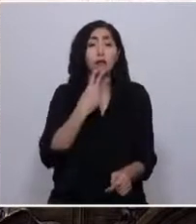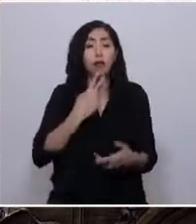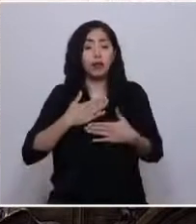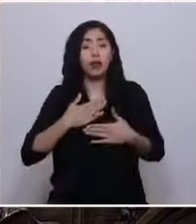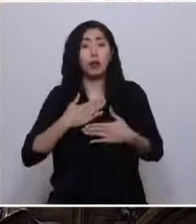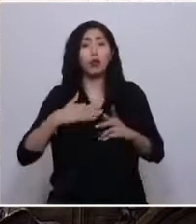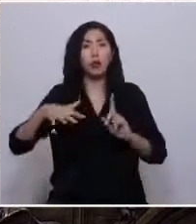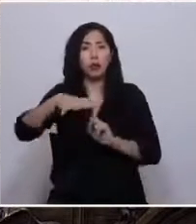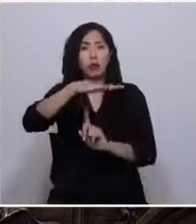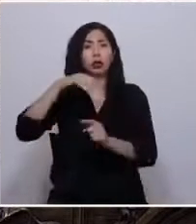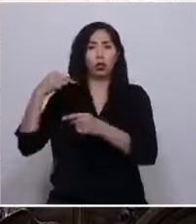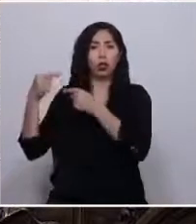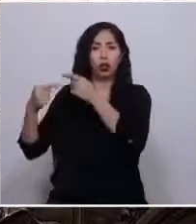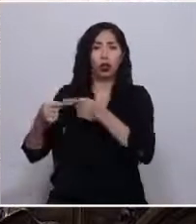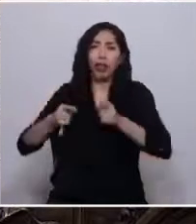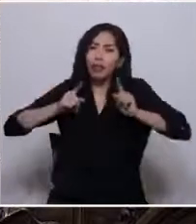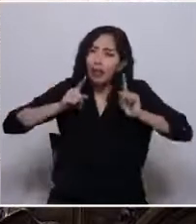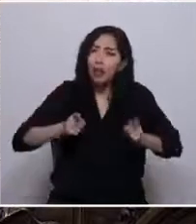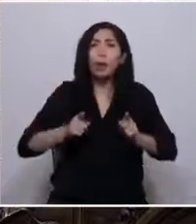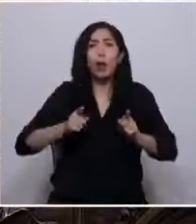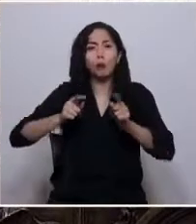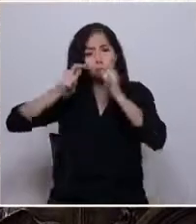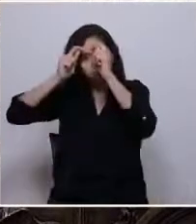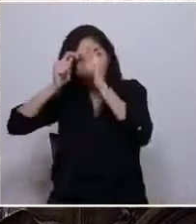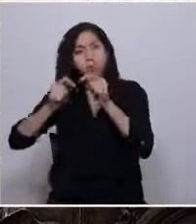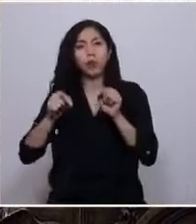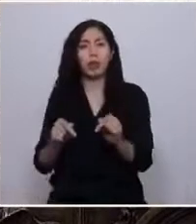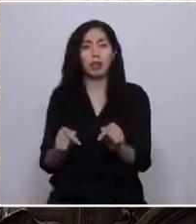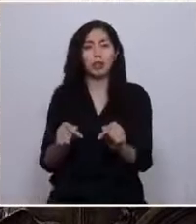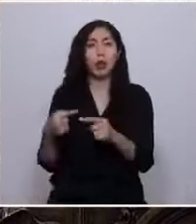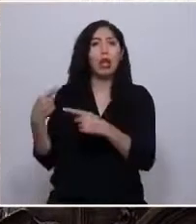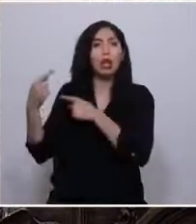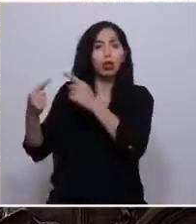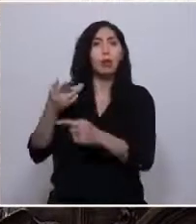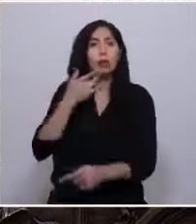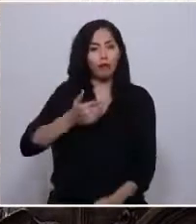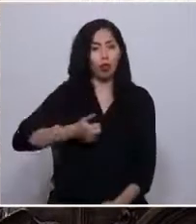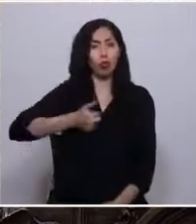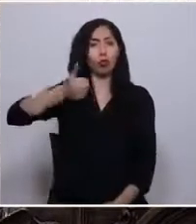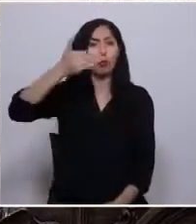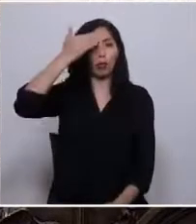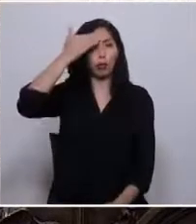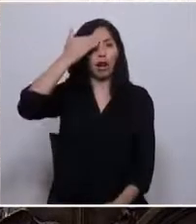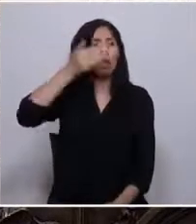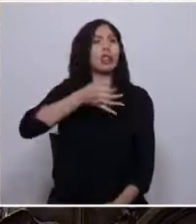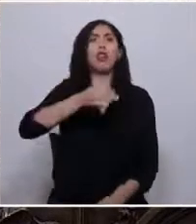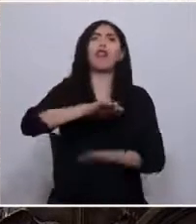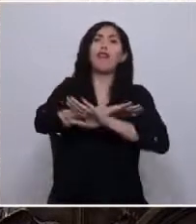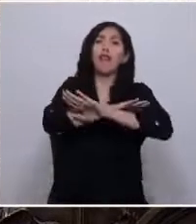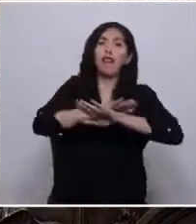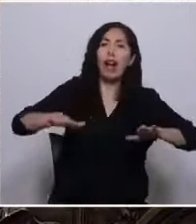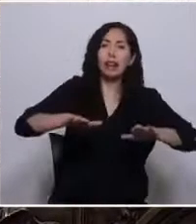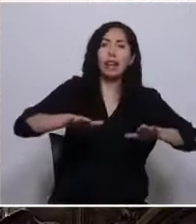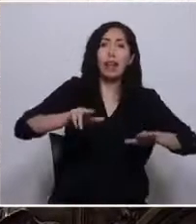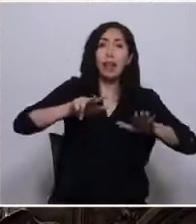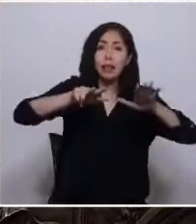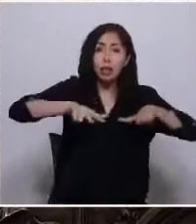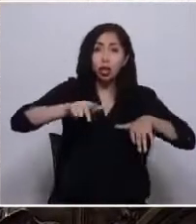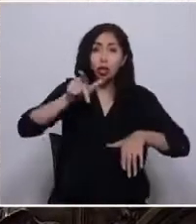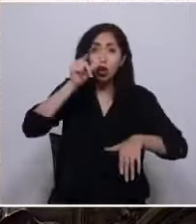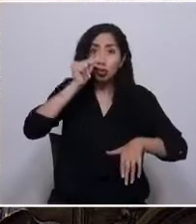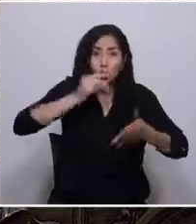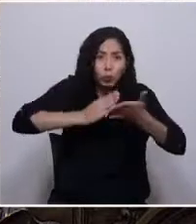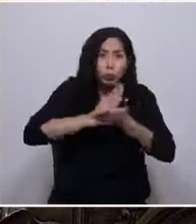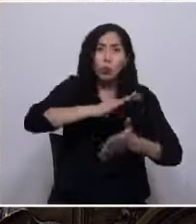reconocerlo. Es histórico porque así lo determinó la voluntad popular que dijo basta y desató la revuelta el 18 de octubre. Es